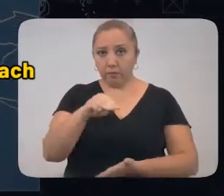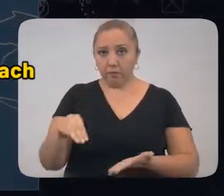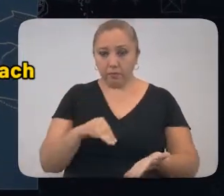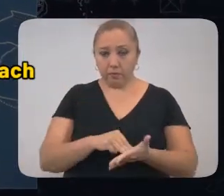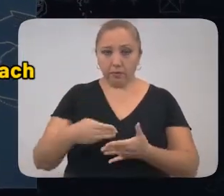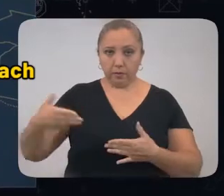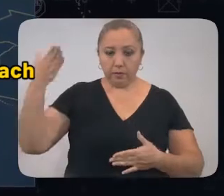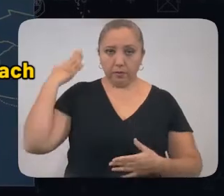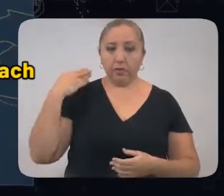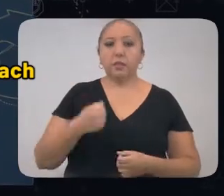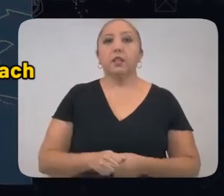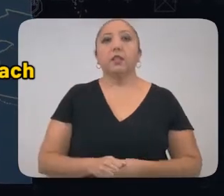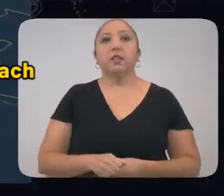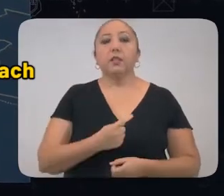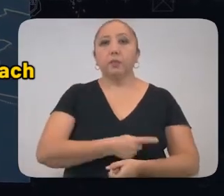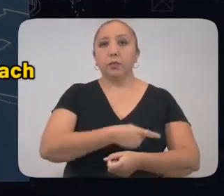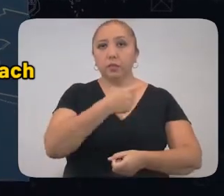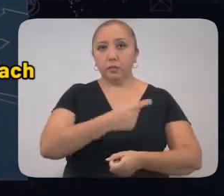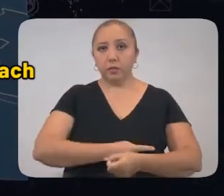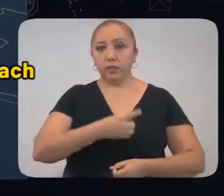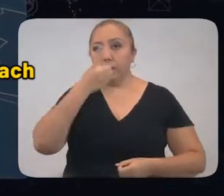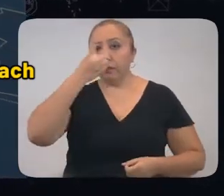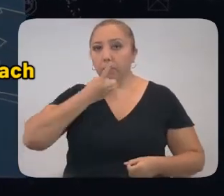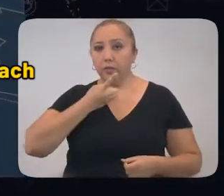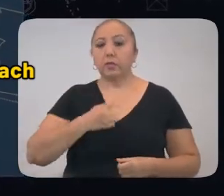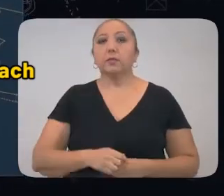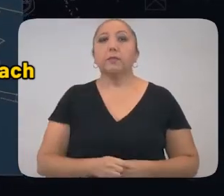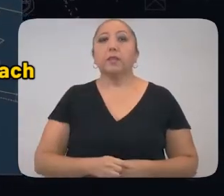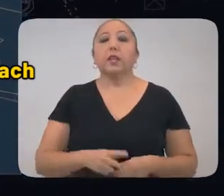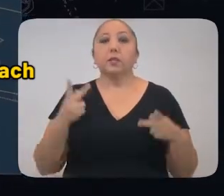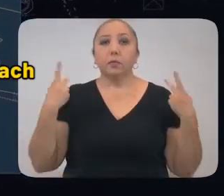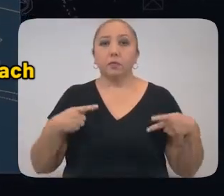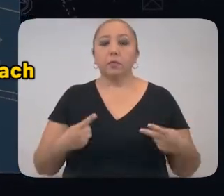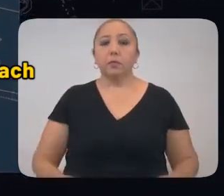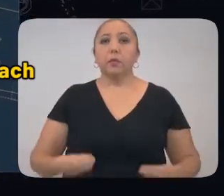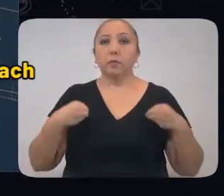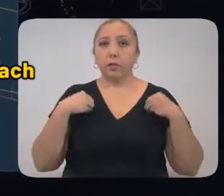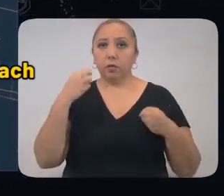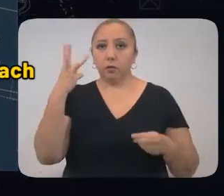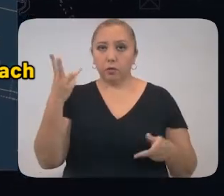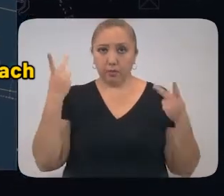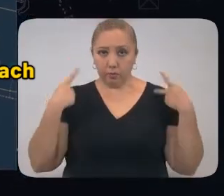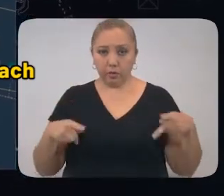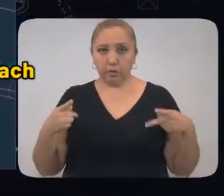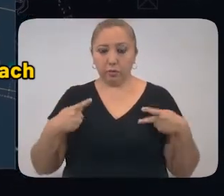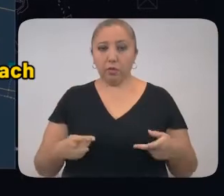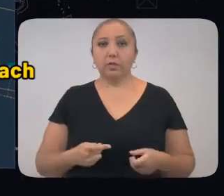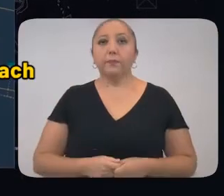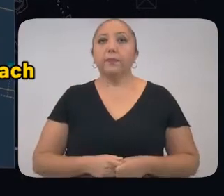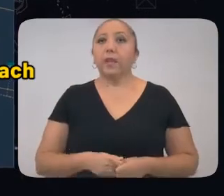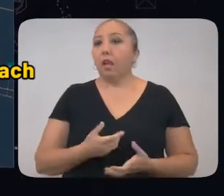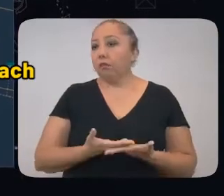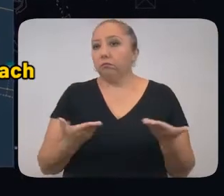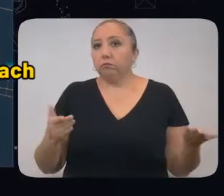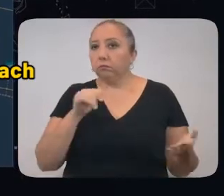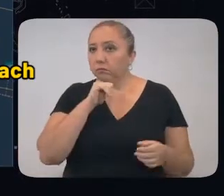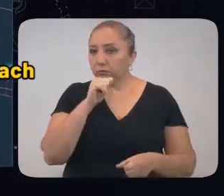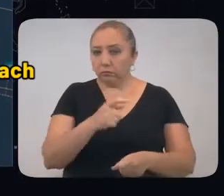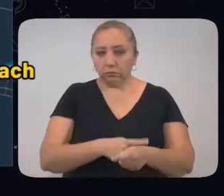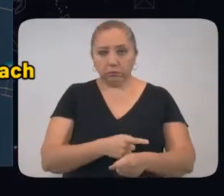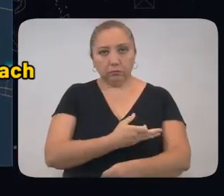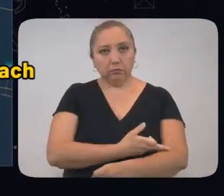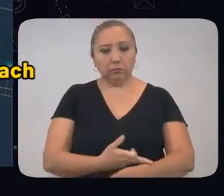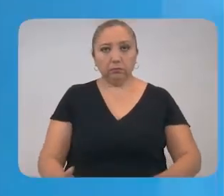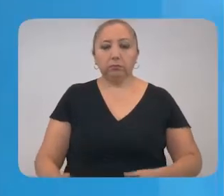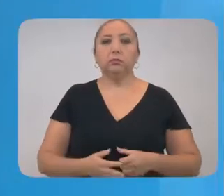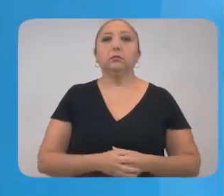con antecedentes médicos de hipertensión y diabetes. La paciente convivía con 3 contactos, los cuales hasta el momento se reportan